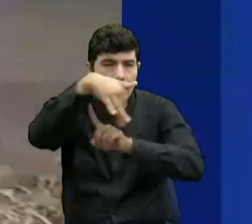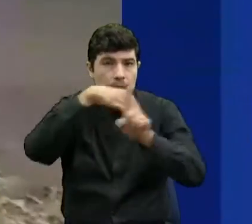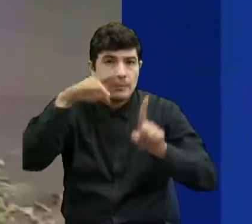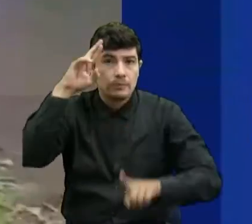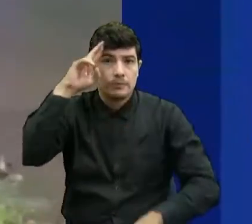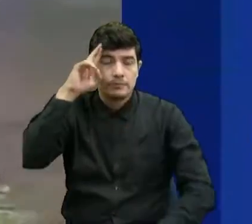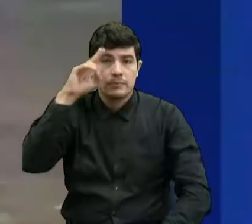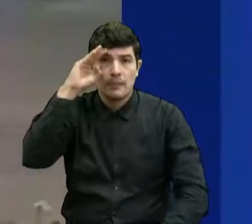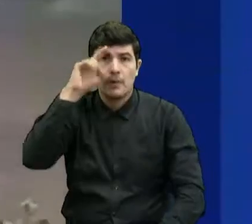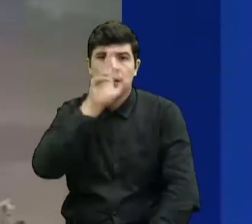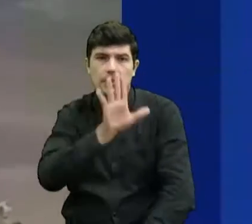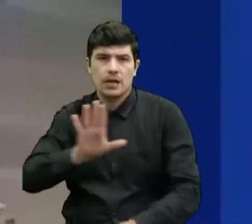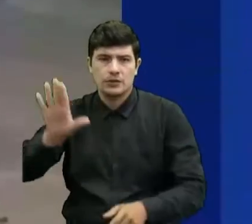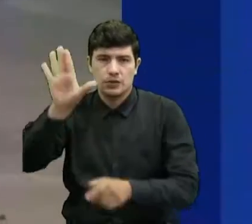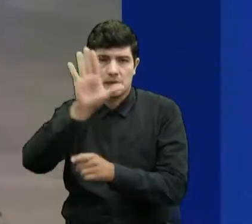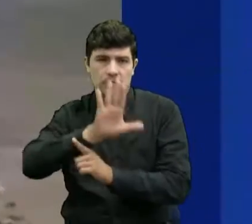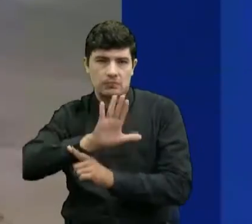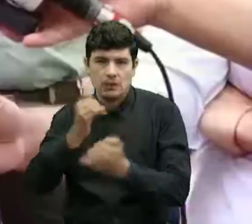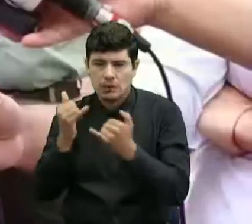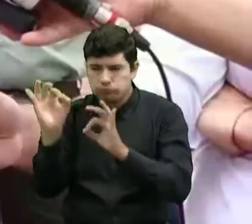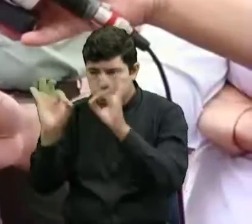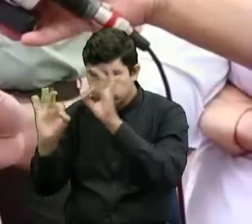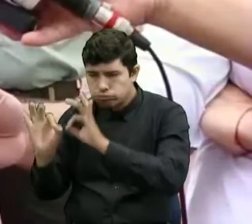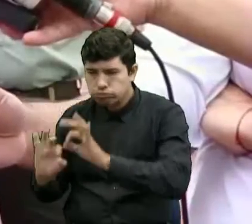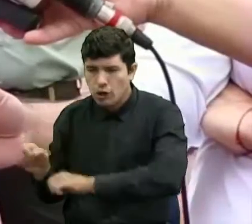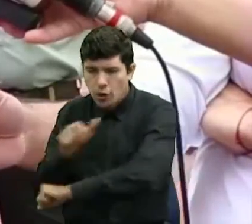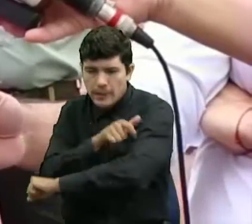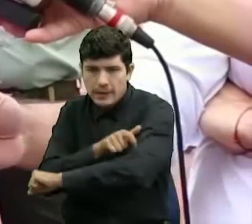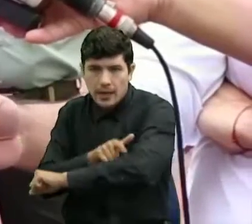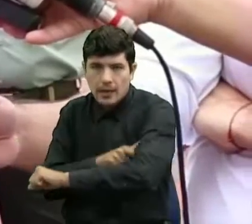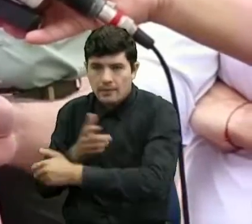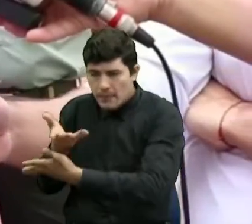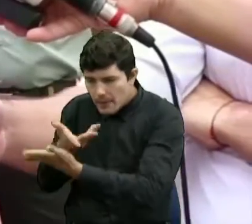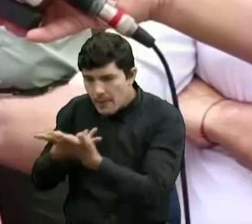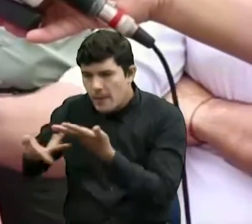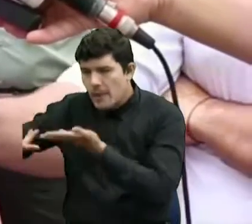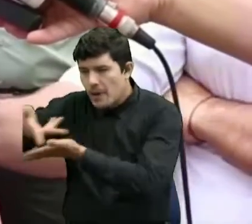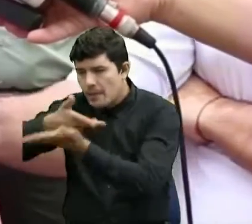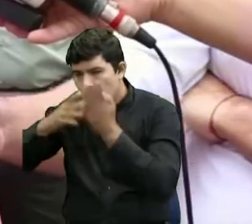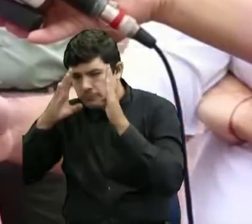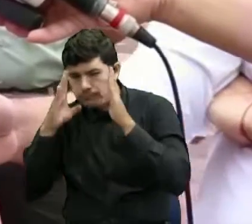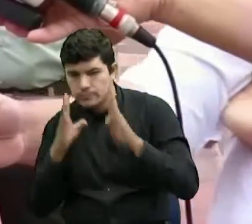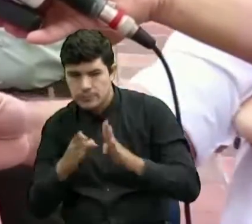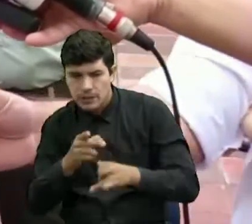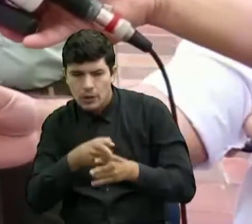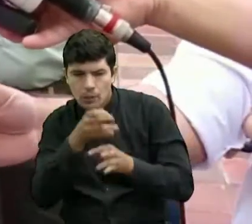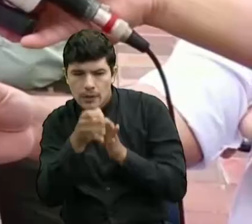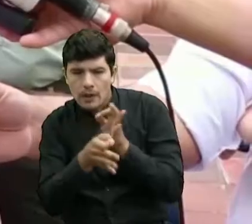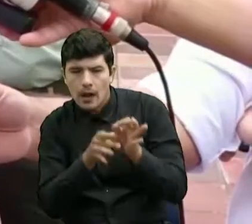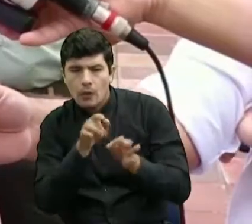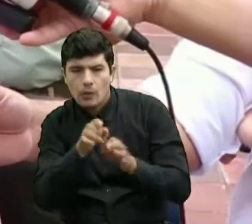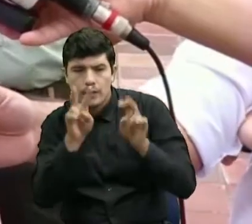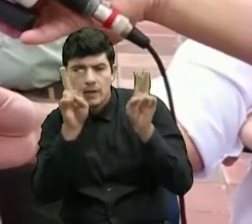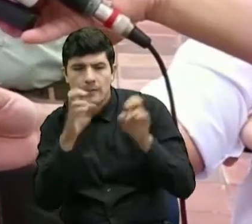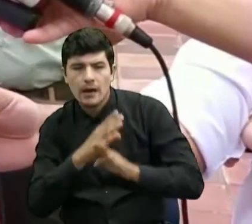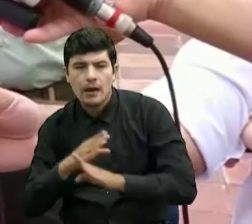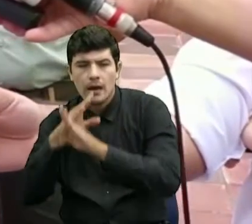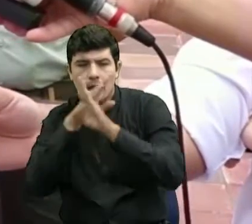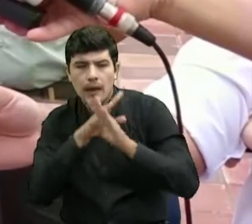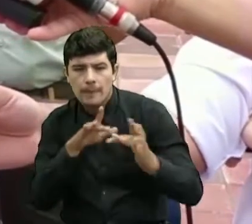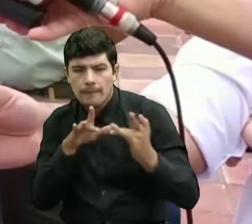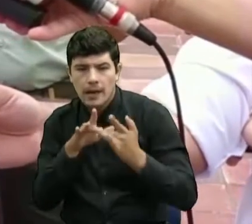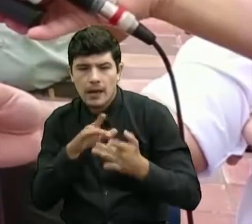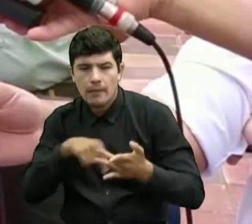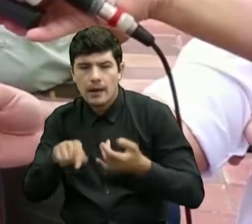Policía Nacional está acompañando a todos los comités de riesgo, en asesoría, le repito, en lo que tiene que ver en materia de seguridad, en materia de acercamiento a la